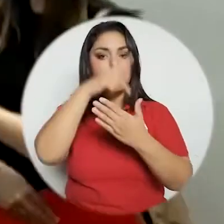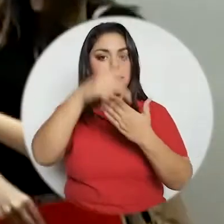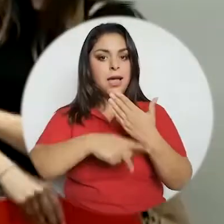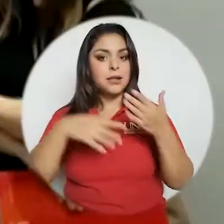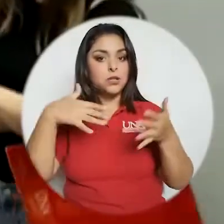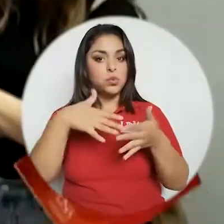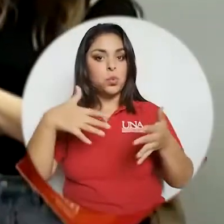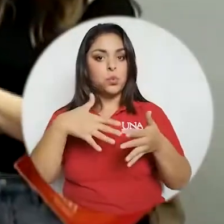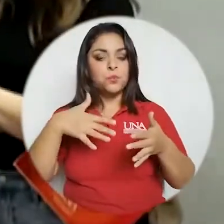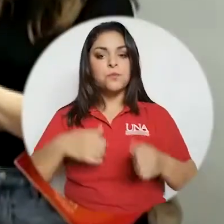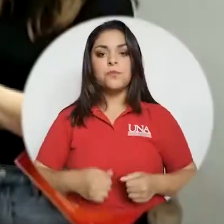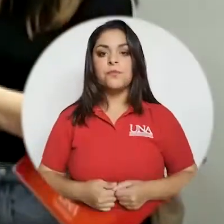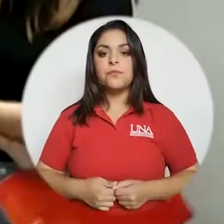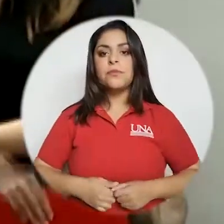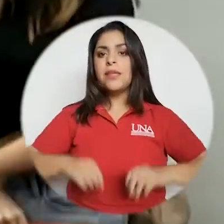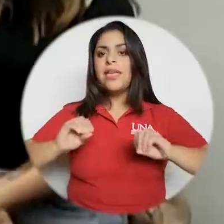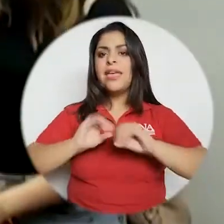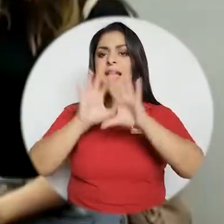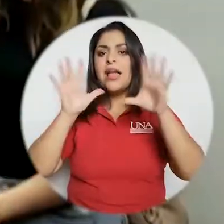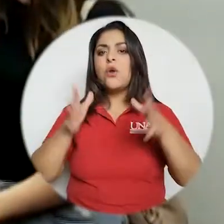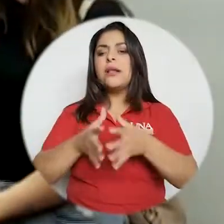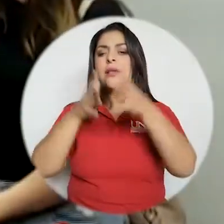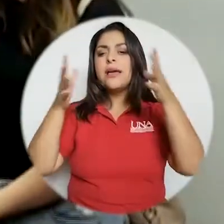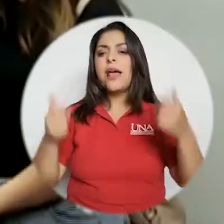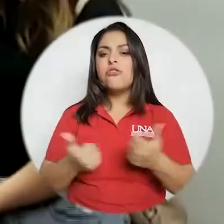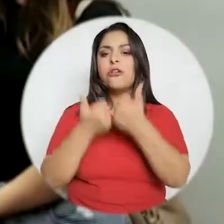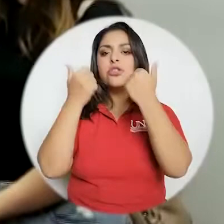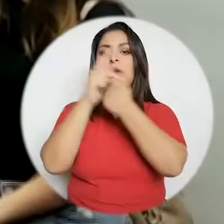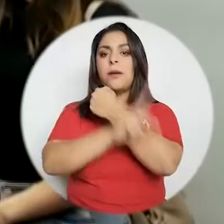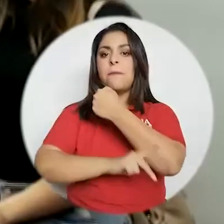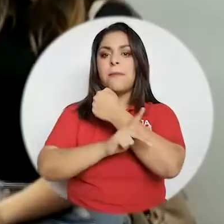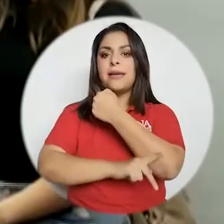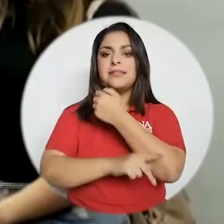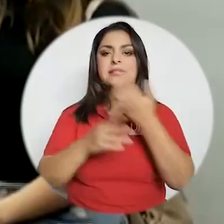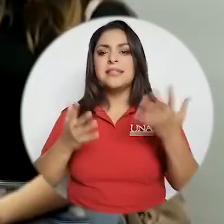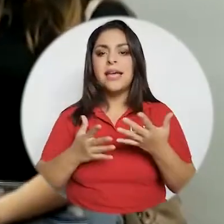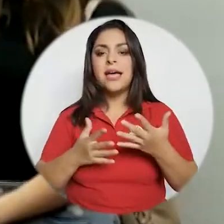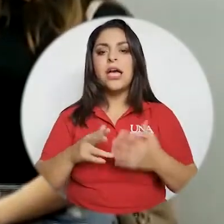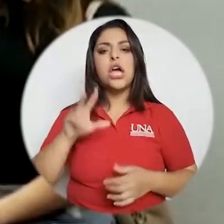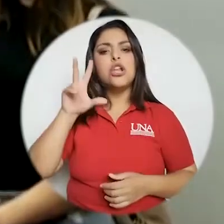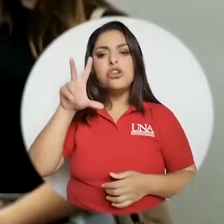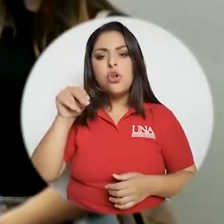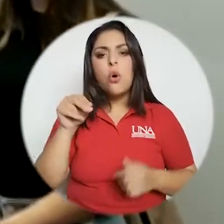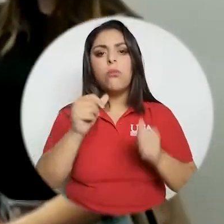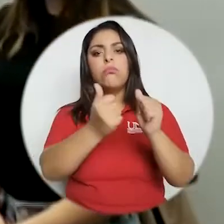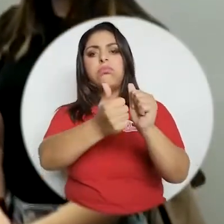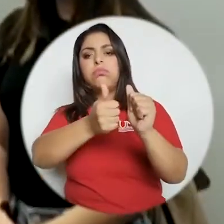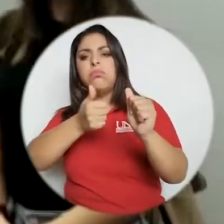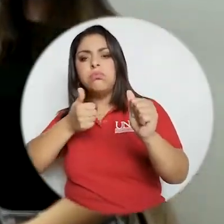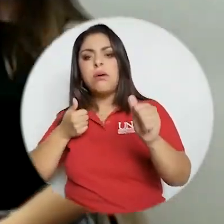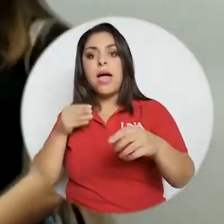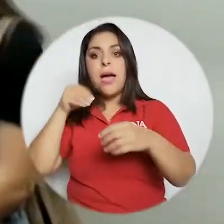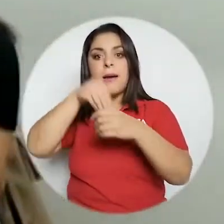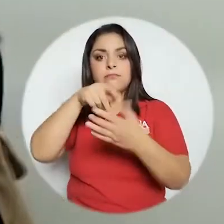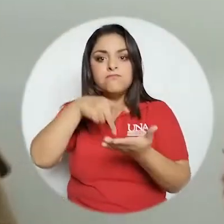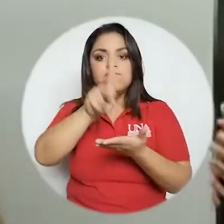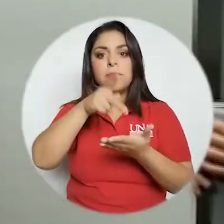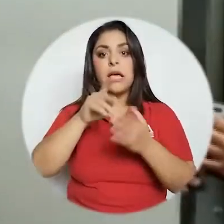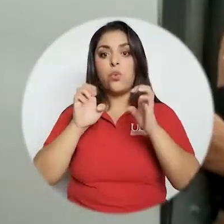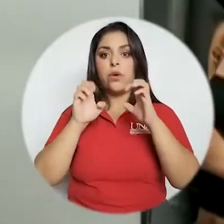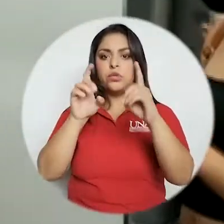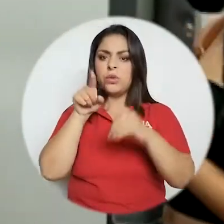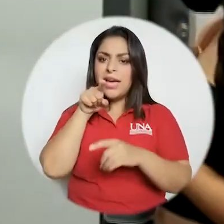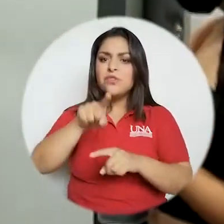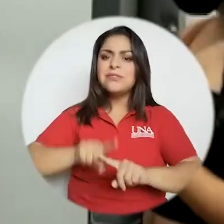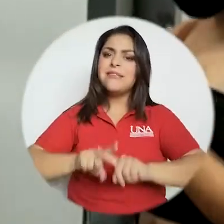planes de estudio y por supuesto que el gran reto del país será no desacelerar la inversión en educación que ha